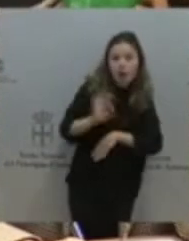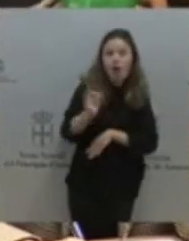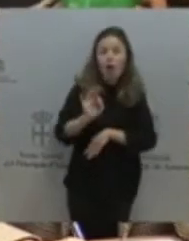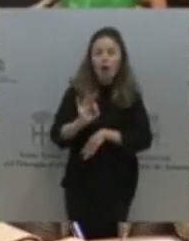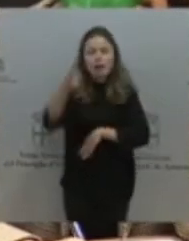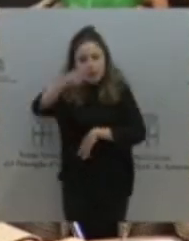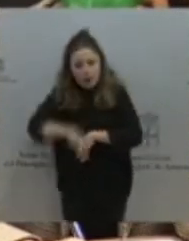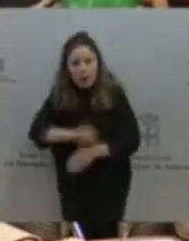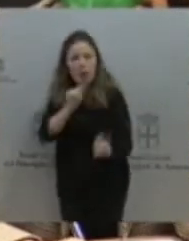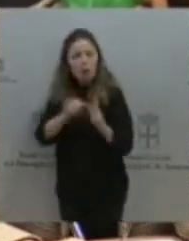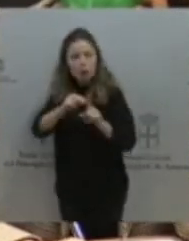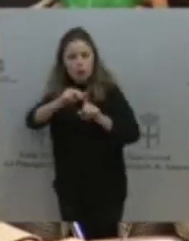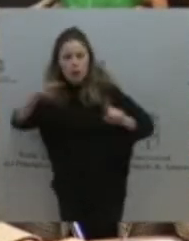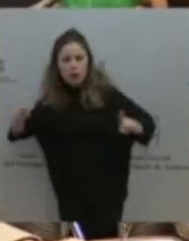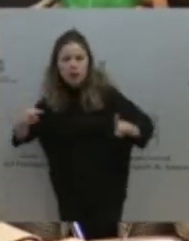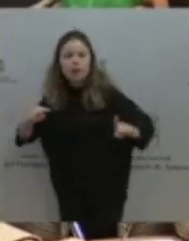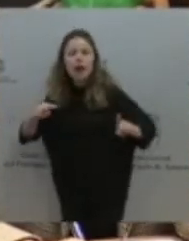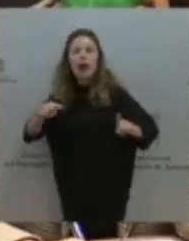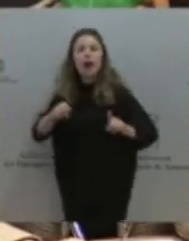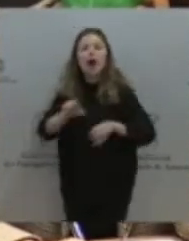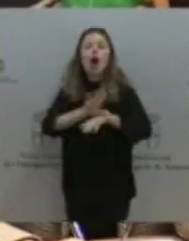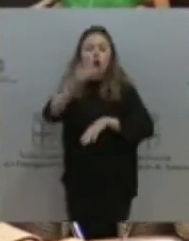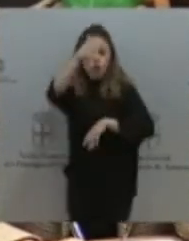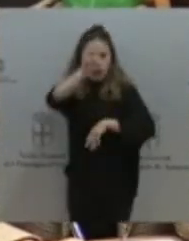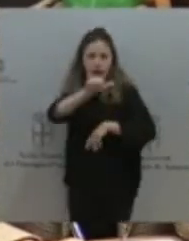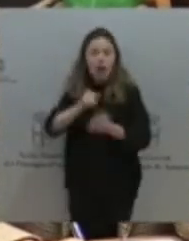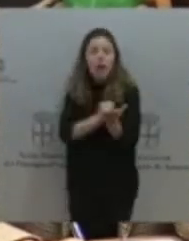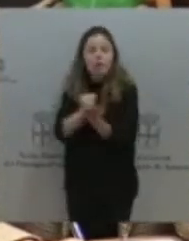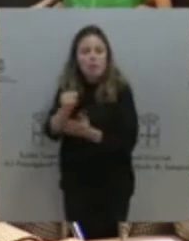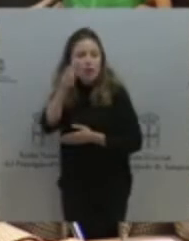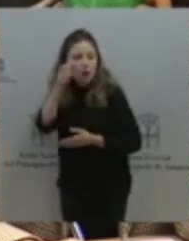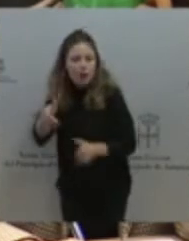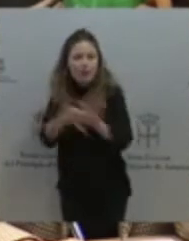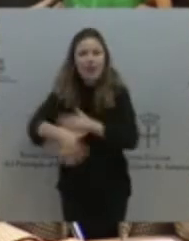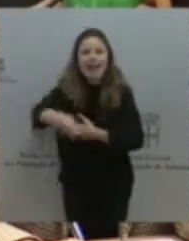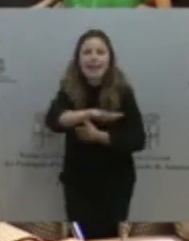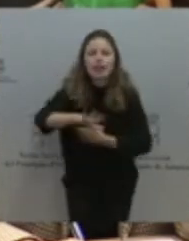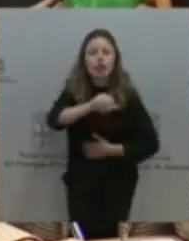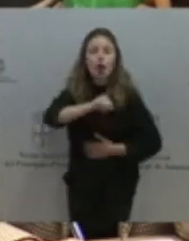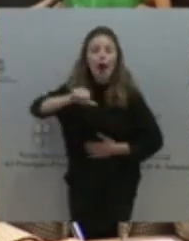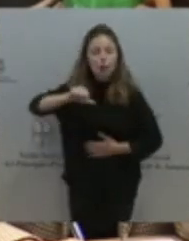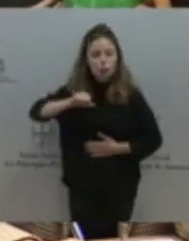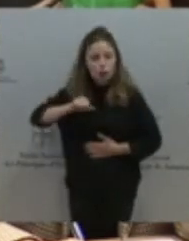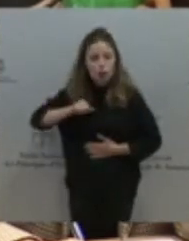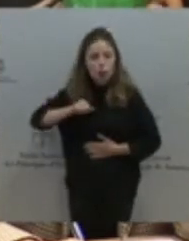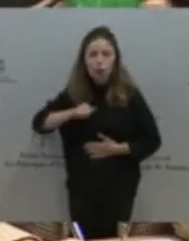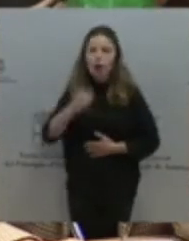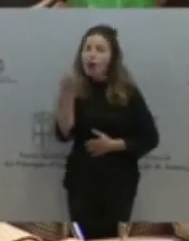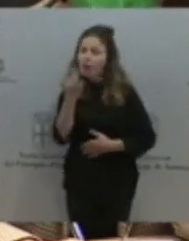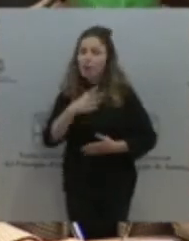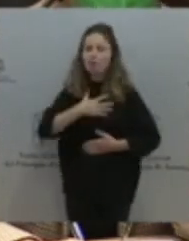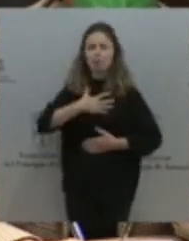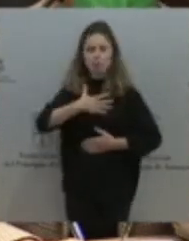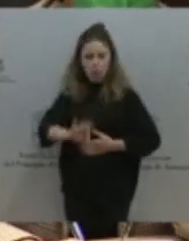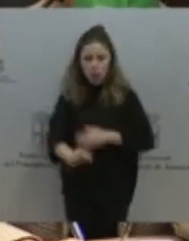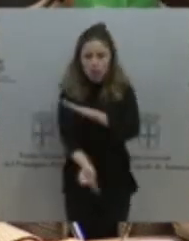que ve el medio rural como un territorio autónomo que tiene que ser capaz de generar su propio desarrollo económico y